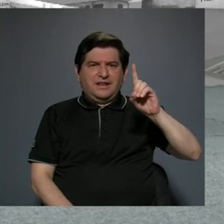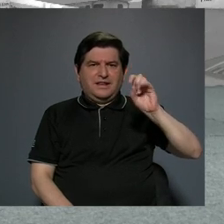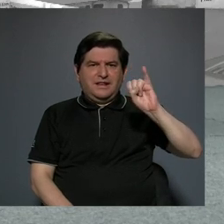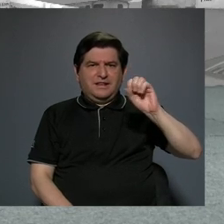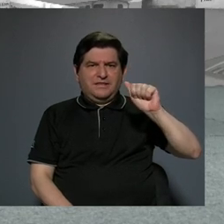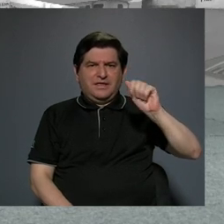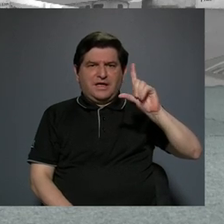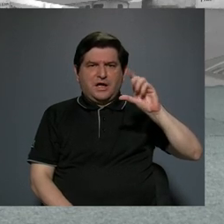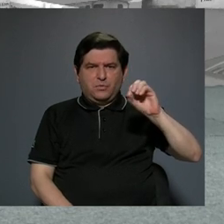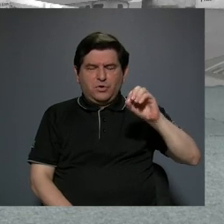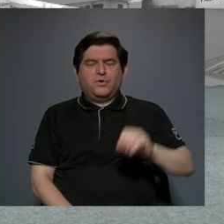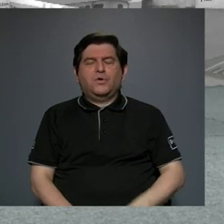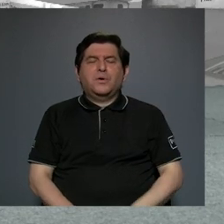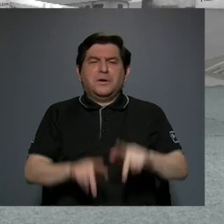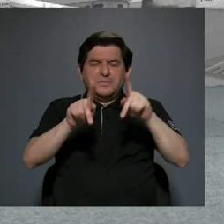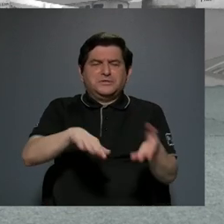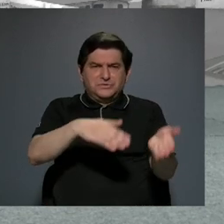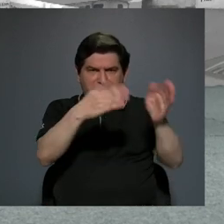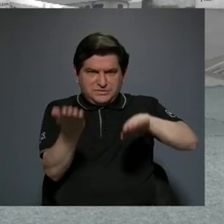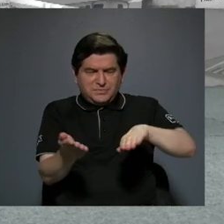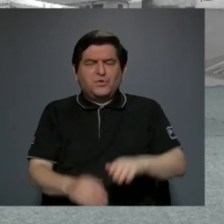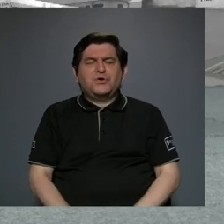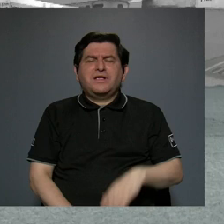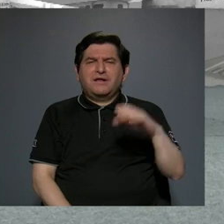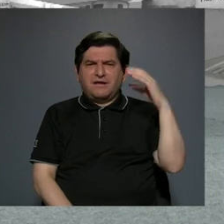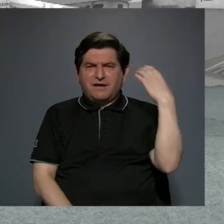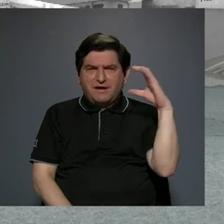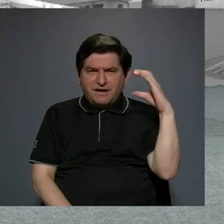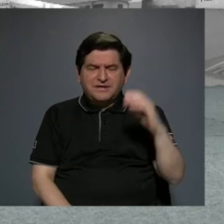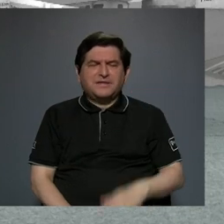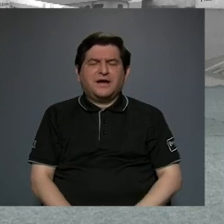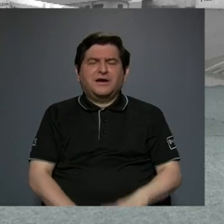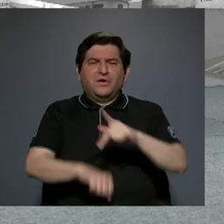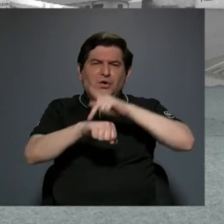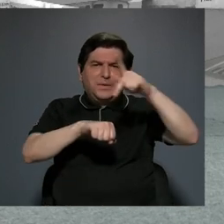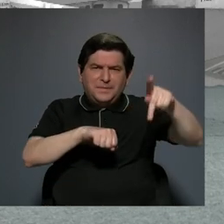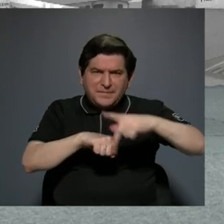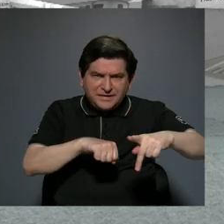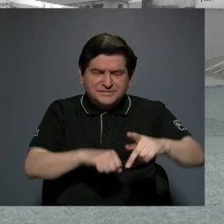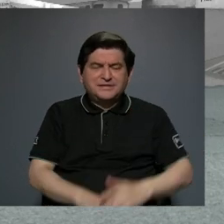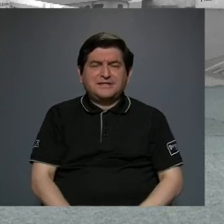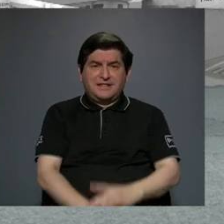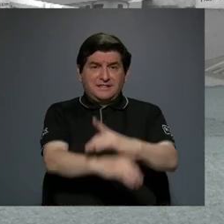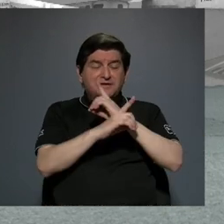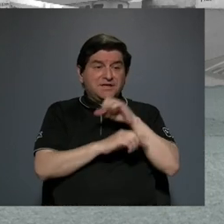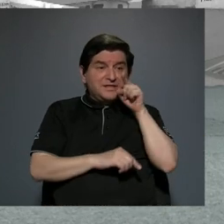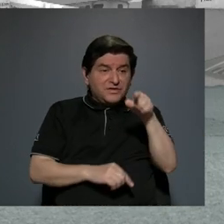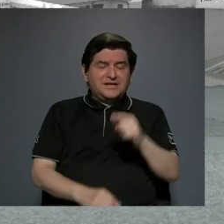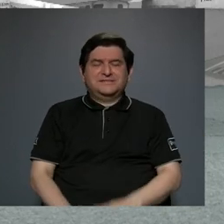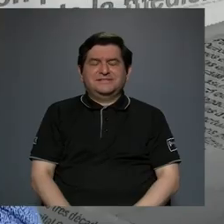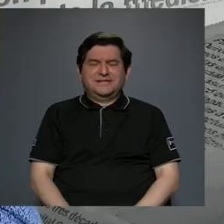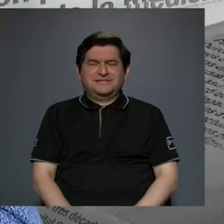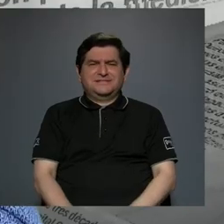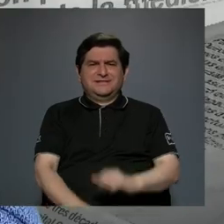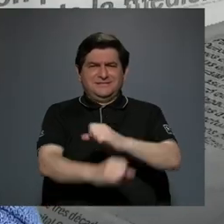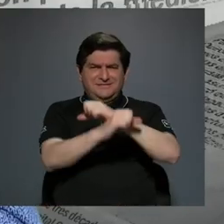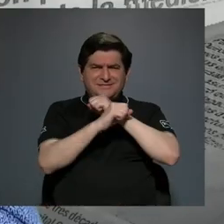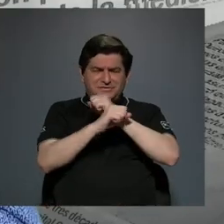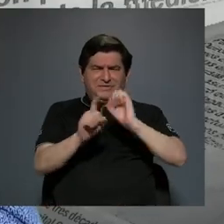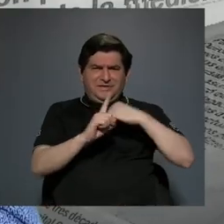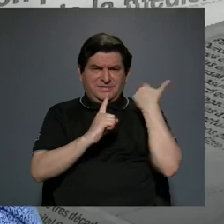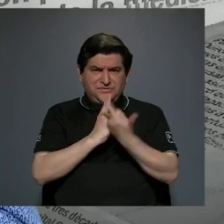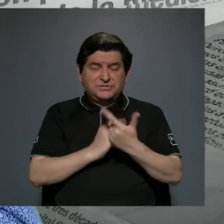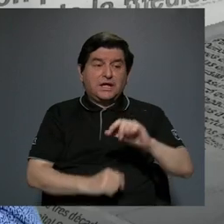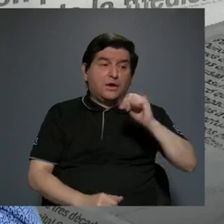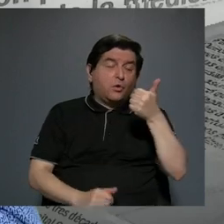los que murieron en Cartago, en fin, los que murieron en Pérez Celedón, para defender esas garantías sociales. La otra es en